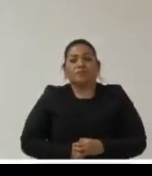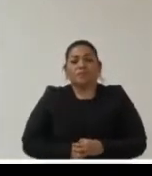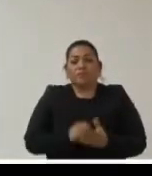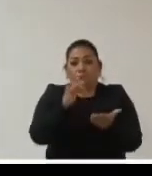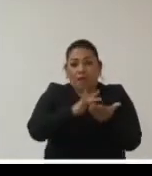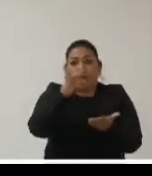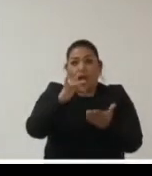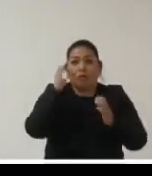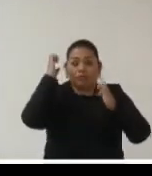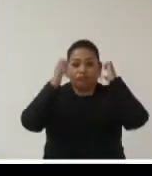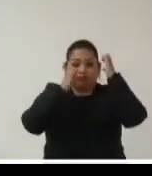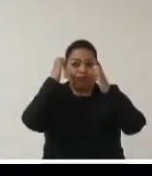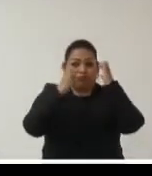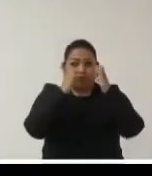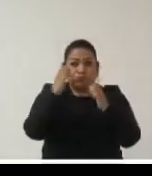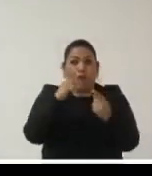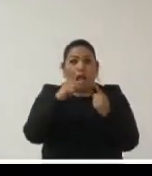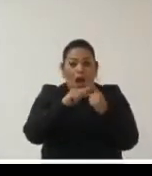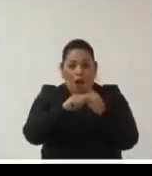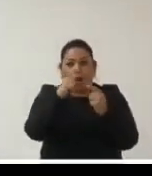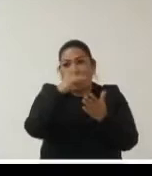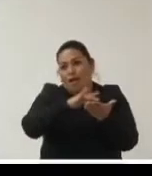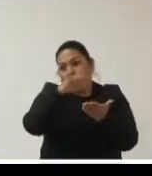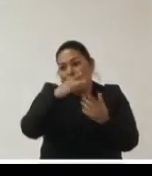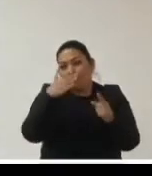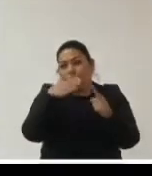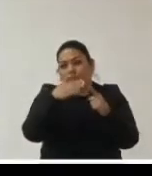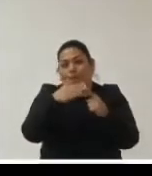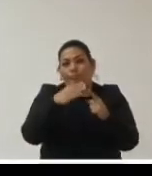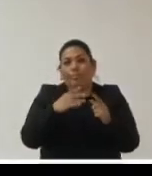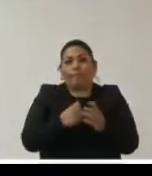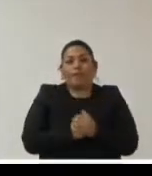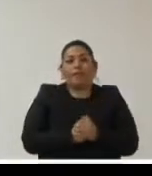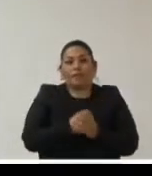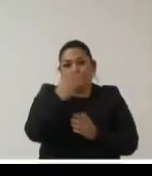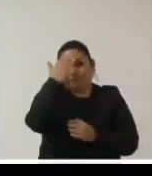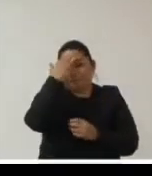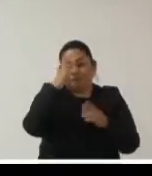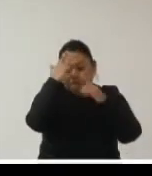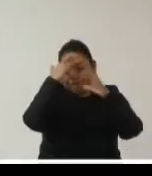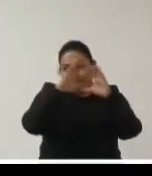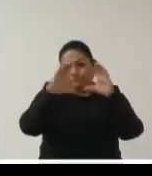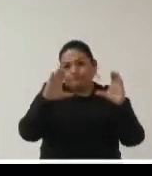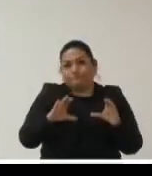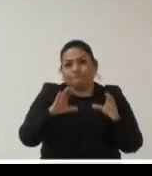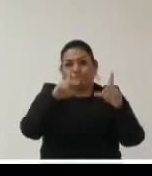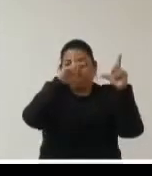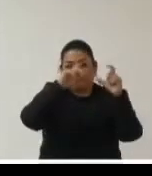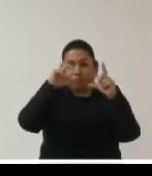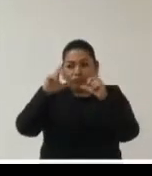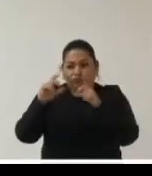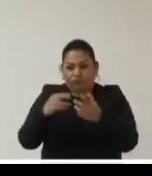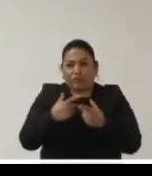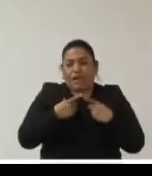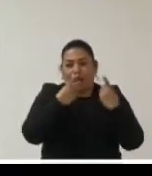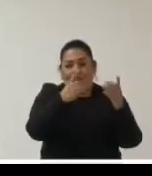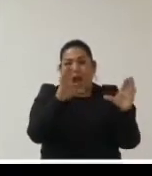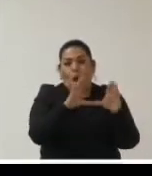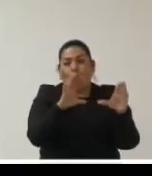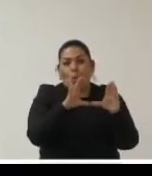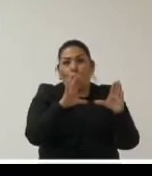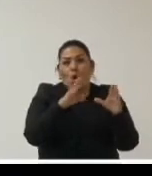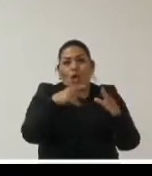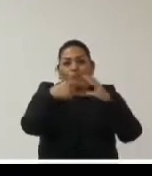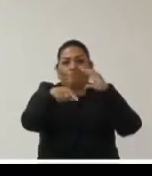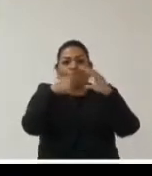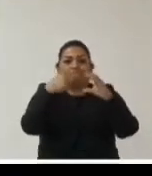agradecemos a los ponentes sus valiosas participaciones en ese sentido hacemos de su conocimiento que los reconocimientos que los comisionados han considerado para ustedes se